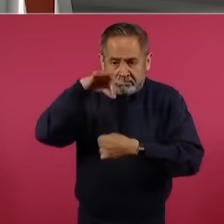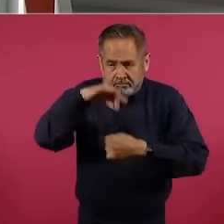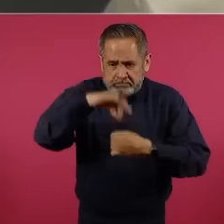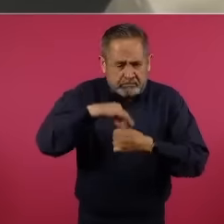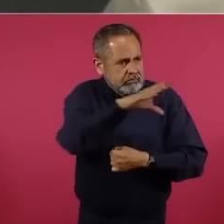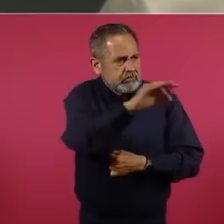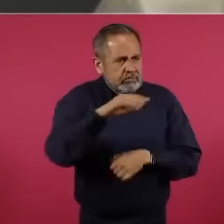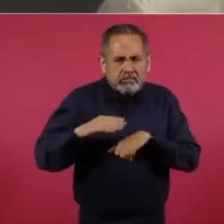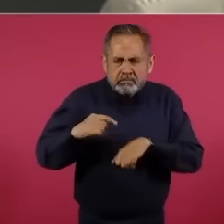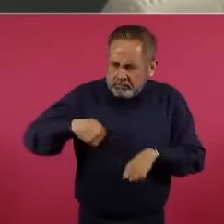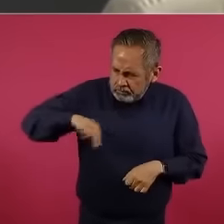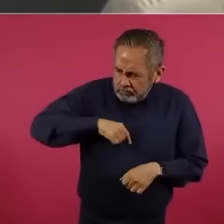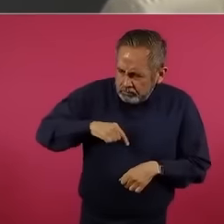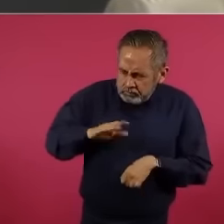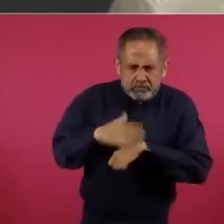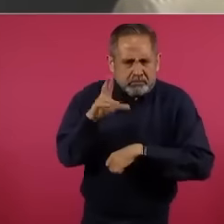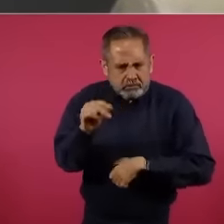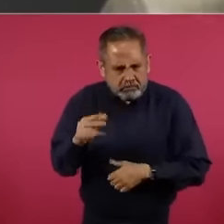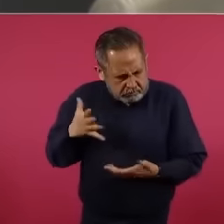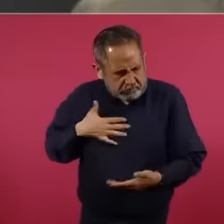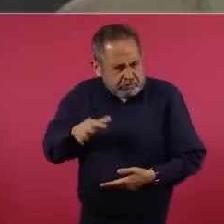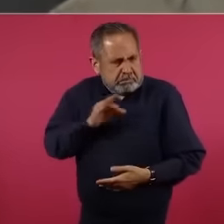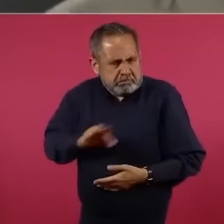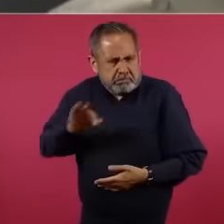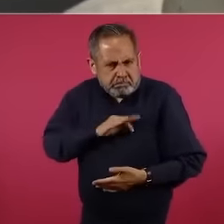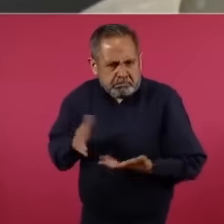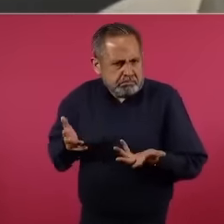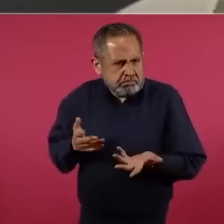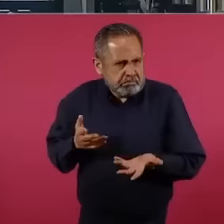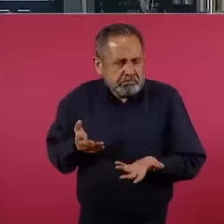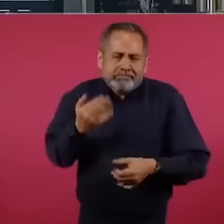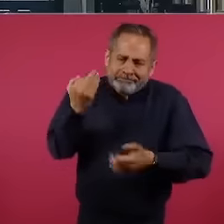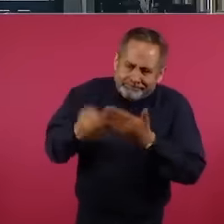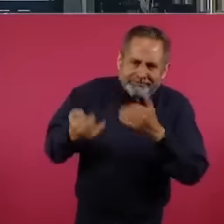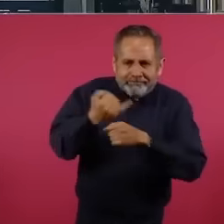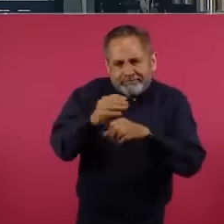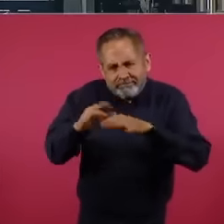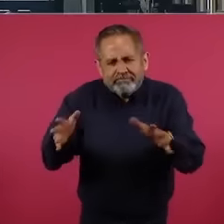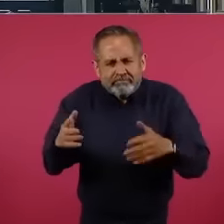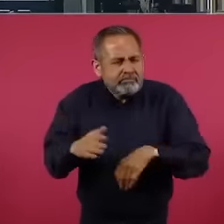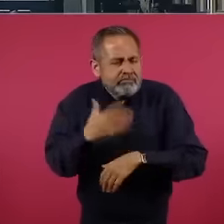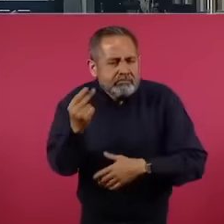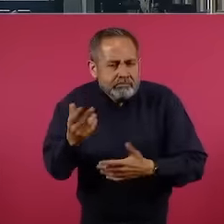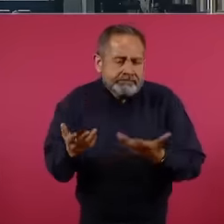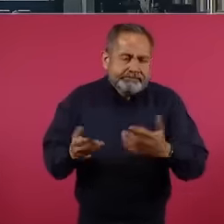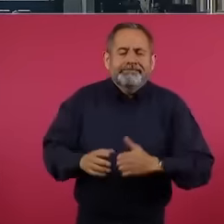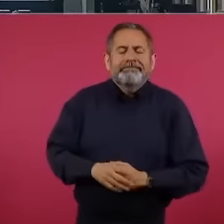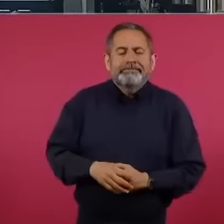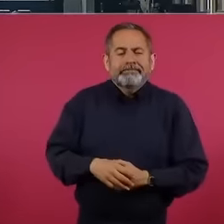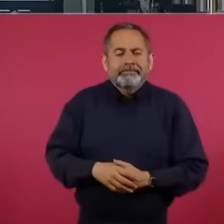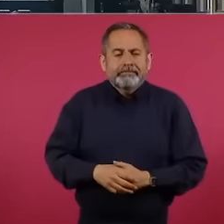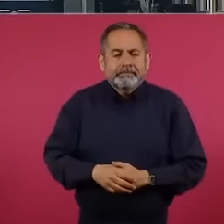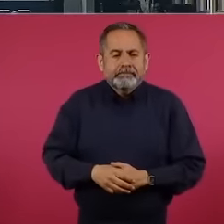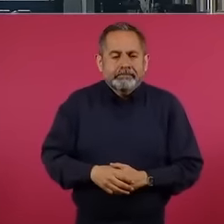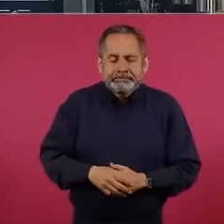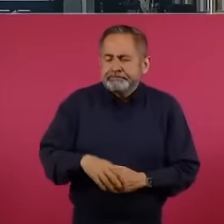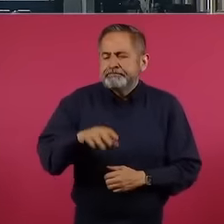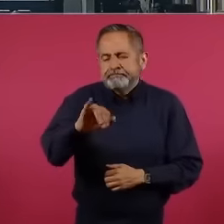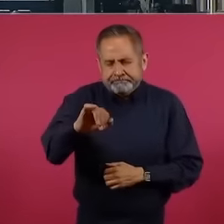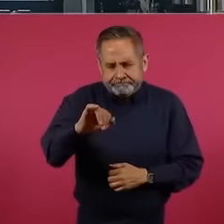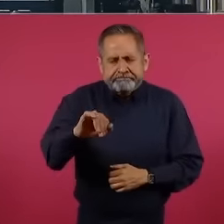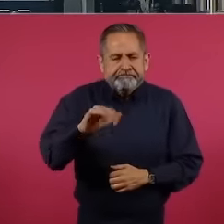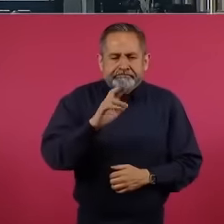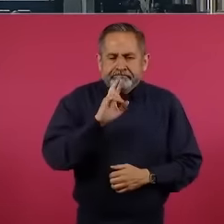¿por qué no lo podríamos hacer los mexicanos? Esa sería mi primera pregunta. Gracias. Sí, yo creo que hace falta más